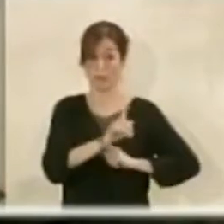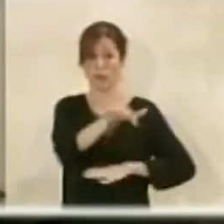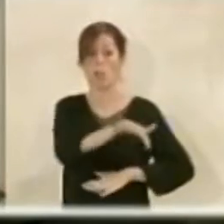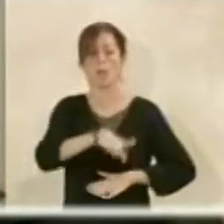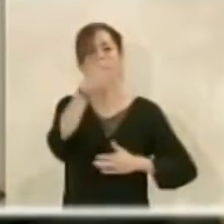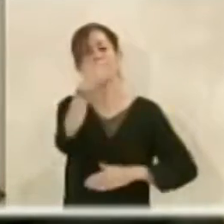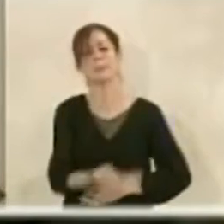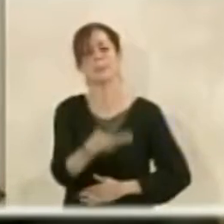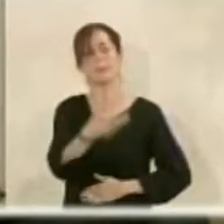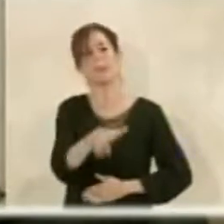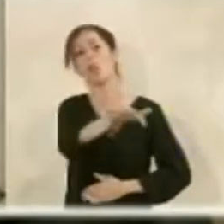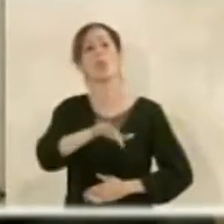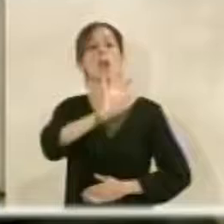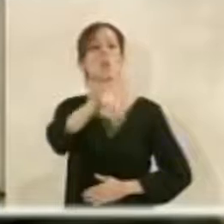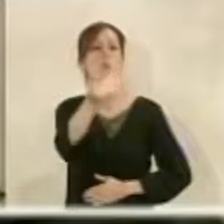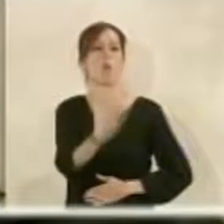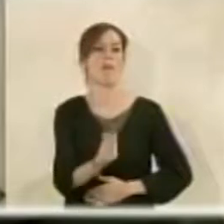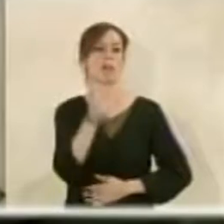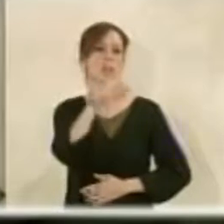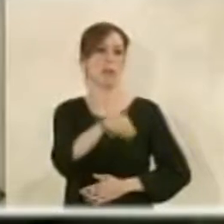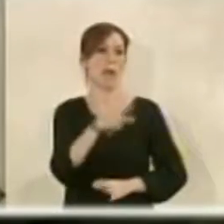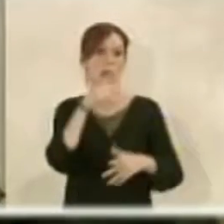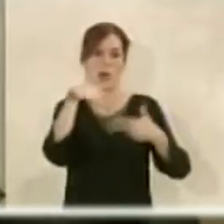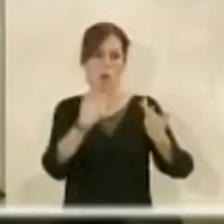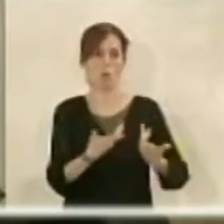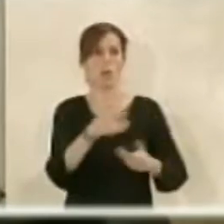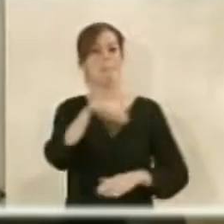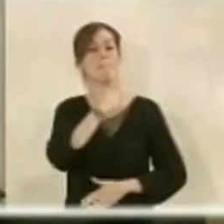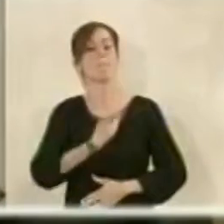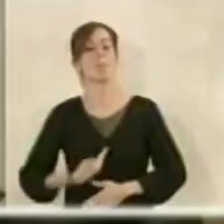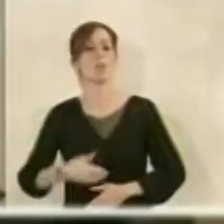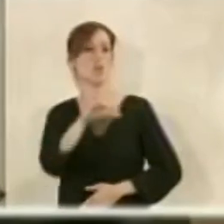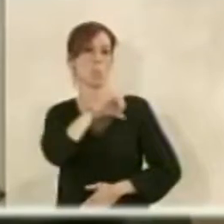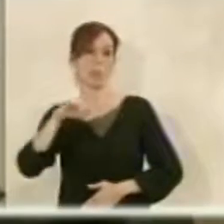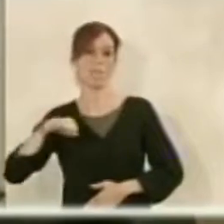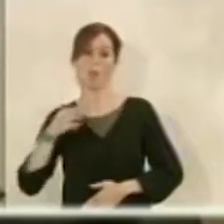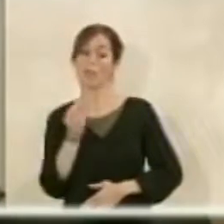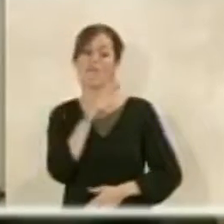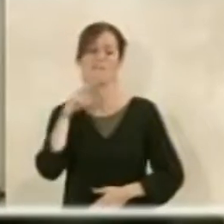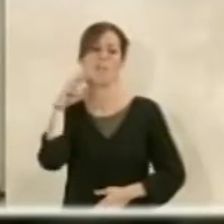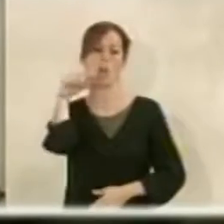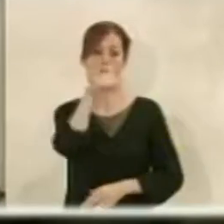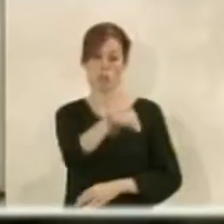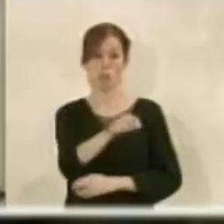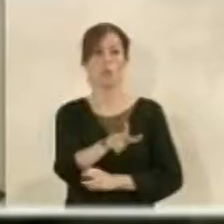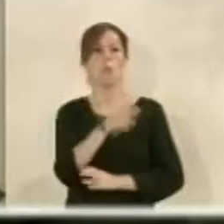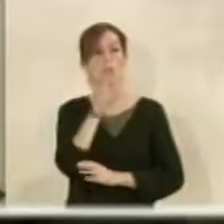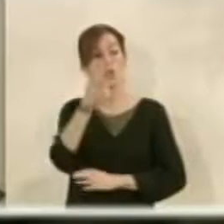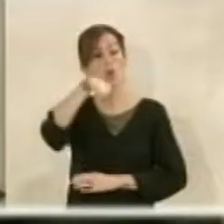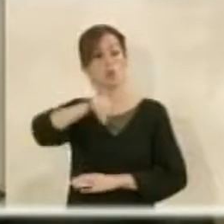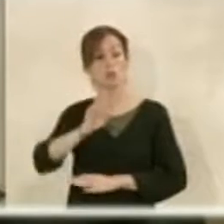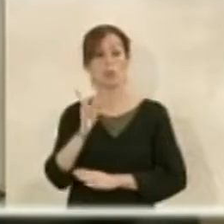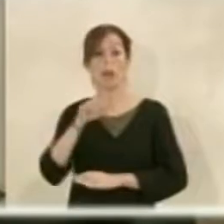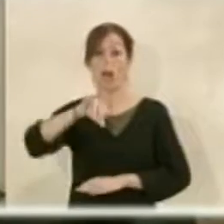que esas cuevas, que en este momento son de una propiedad privada, se pongan en valor. Y, por lo tanto, lo que nosotros